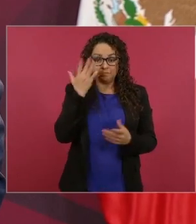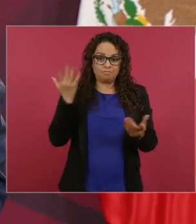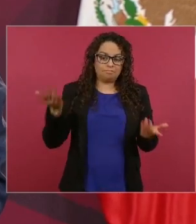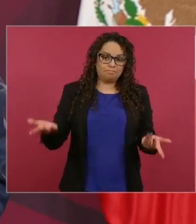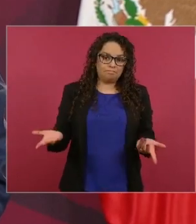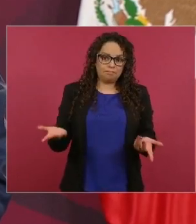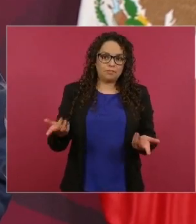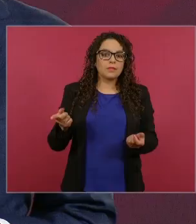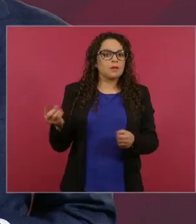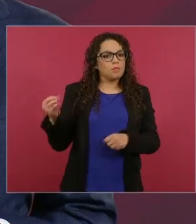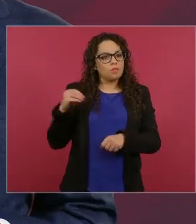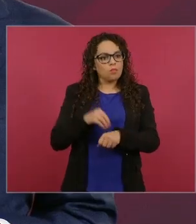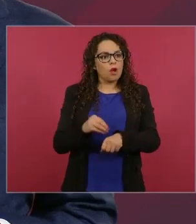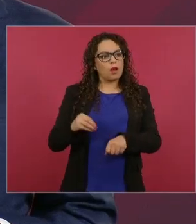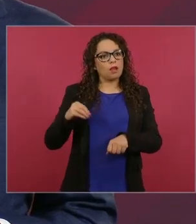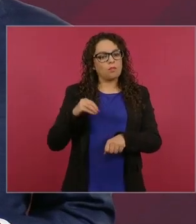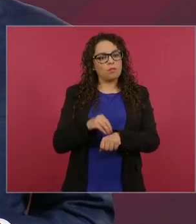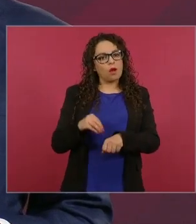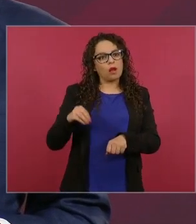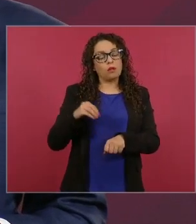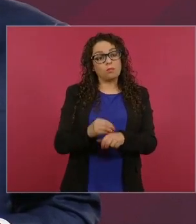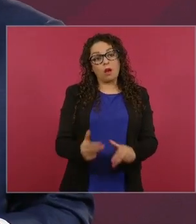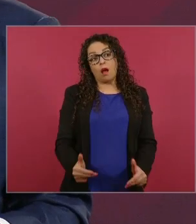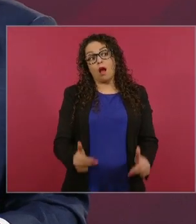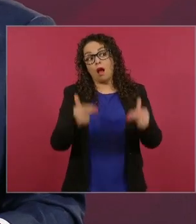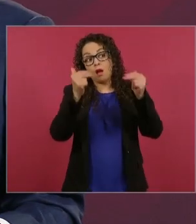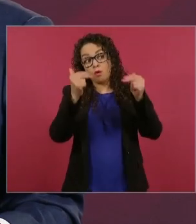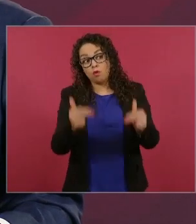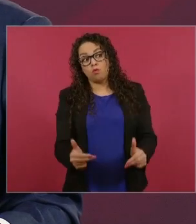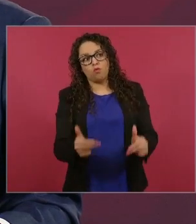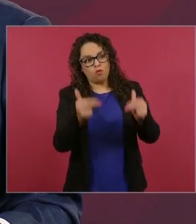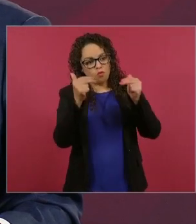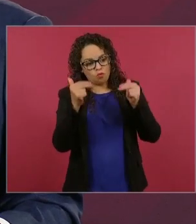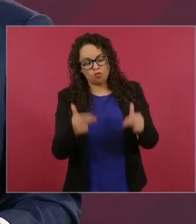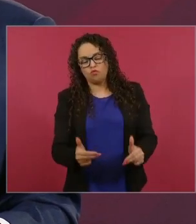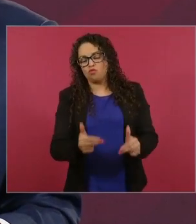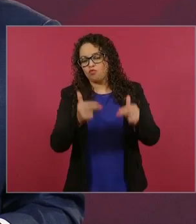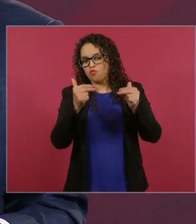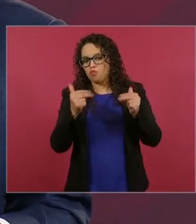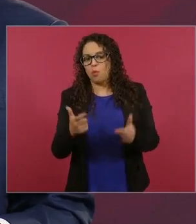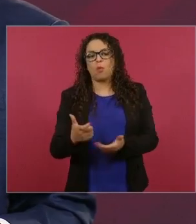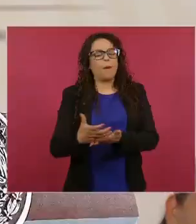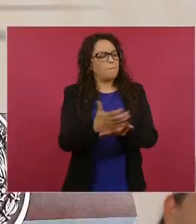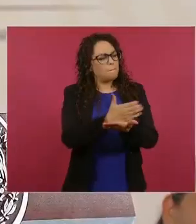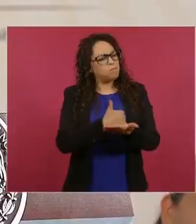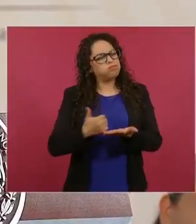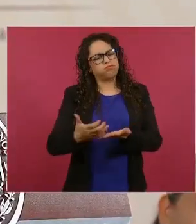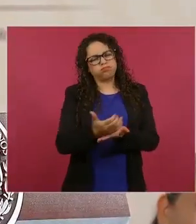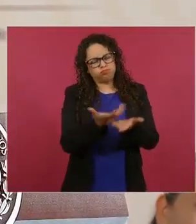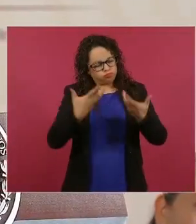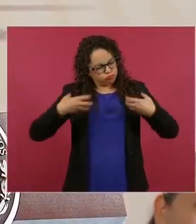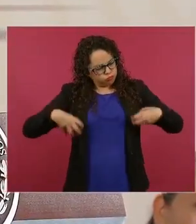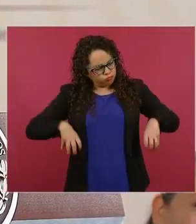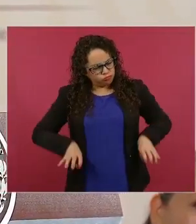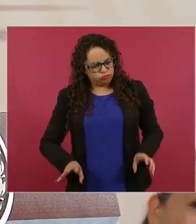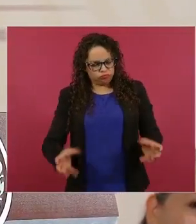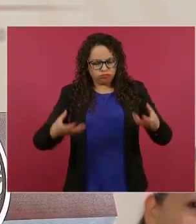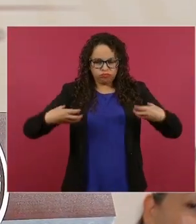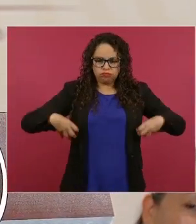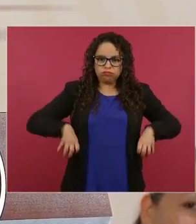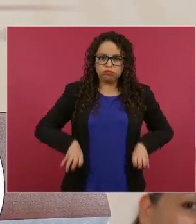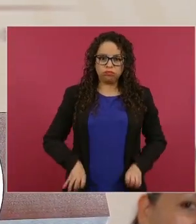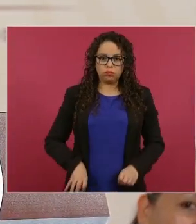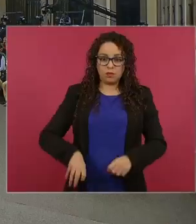al amparo del poder público ¿cómo es que se usaba el presupuesto que es dinero de